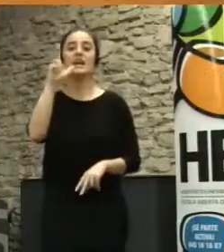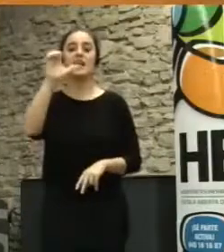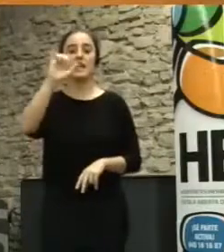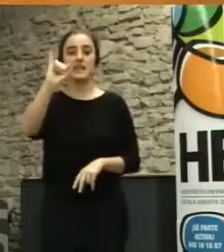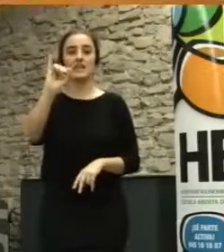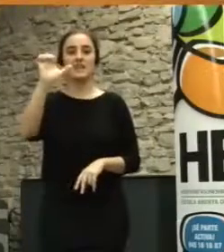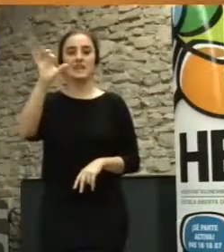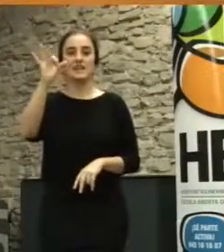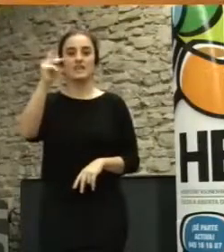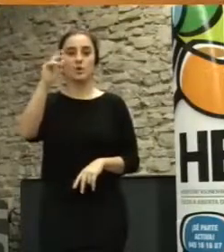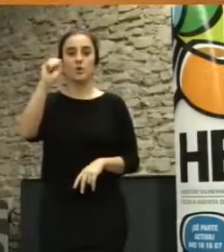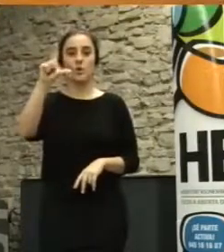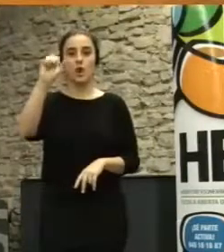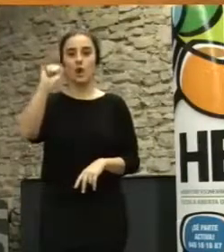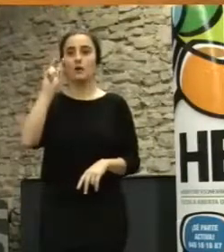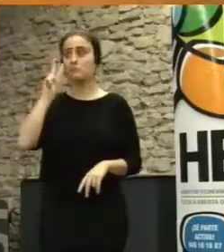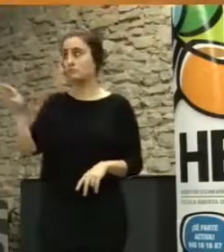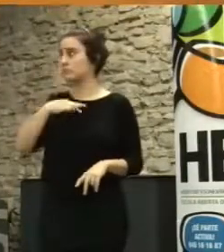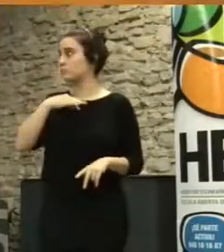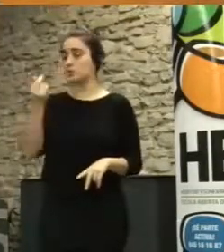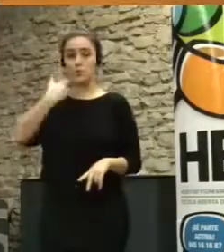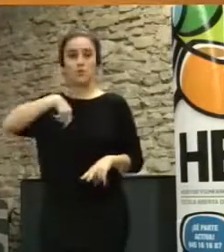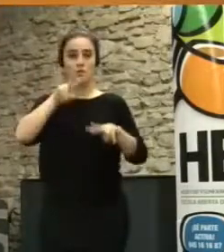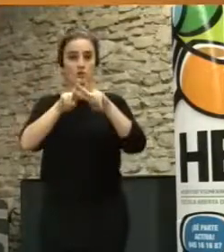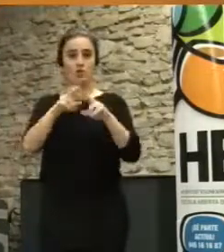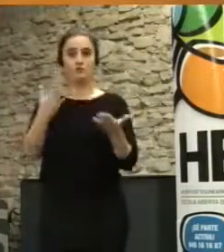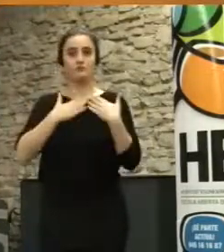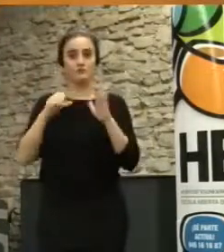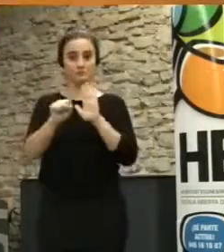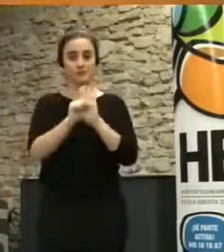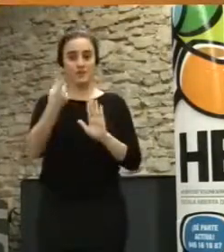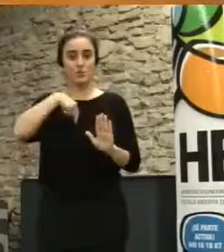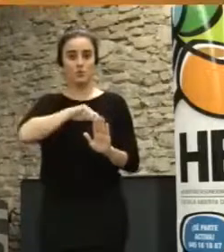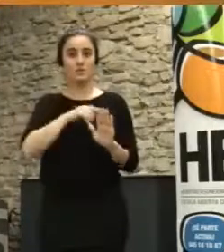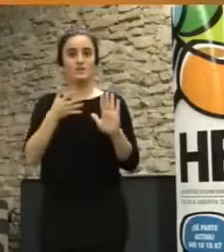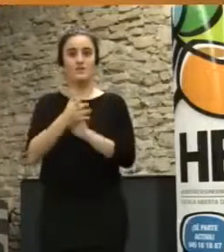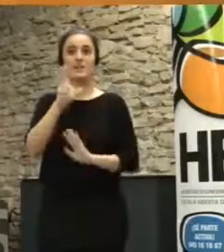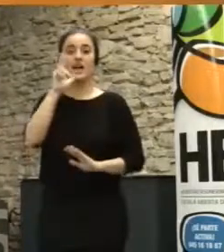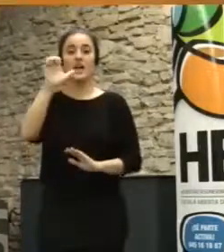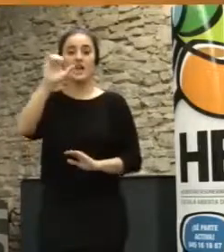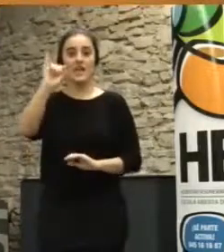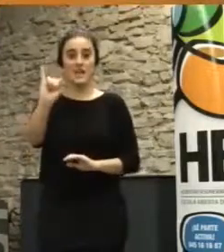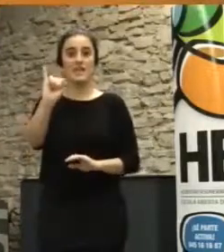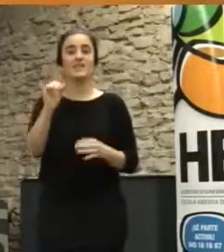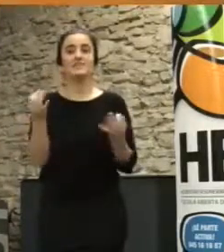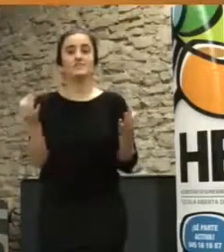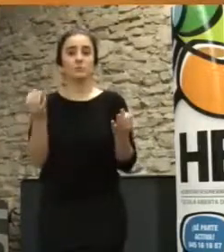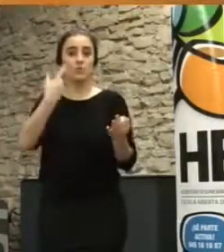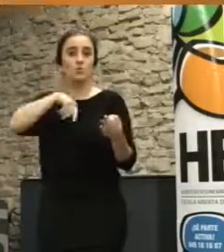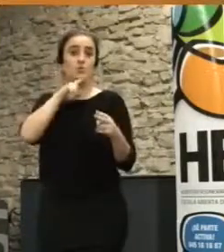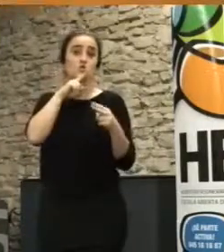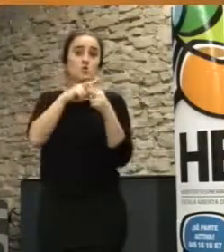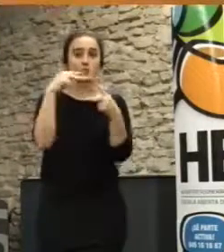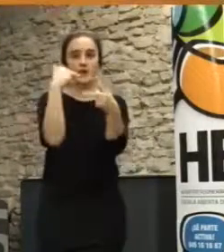Lo ven, es nuestro logotipo y son de hecho las siglas, la abreviatura de nuestro nombre